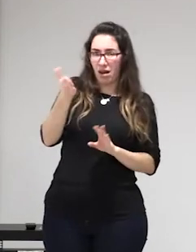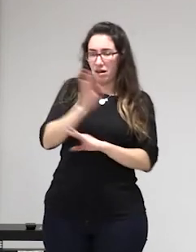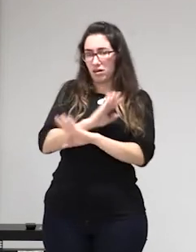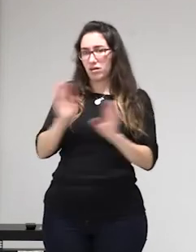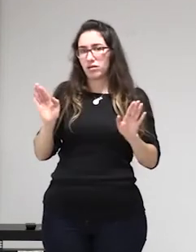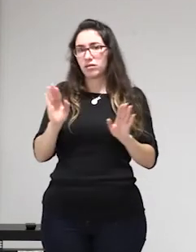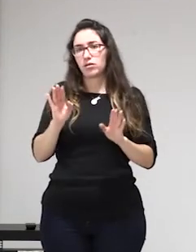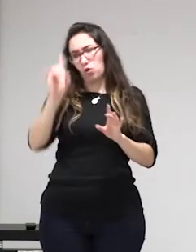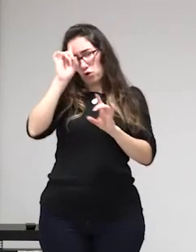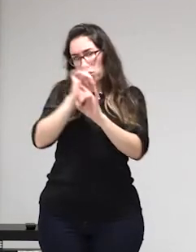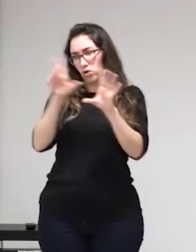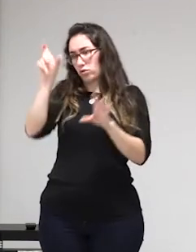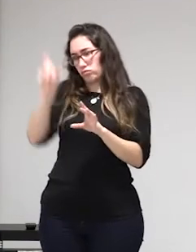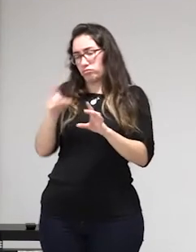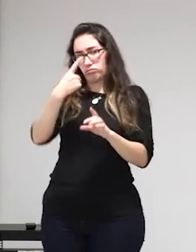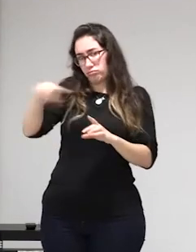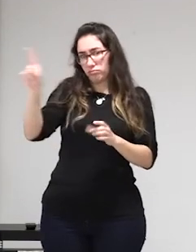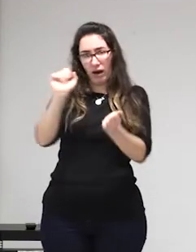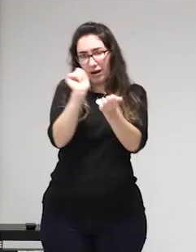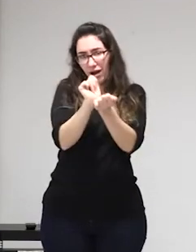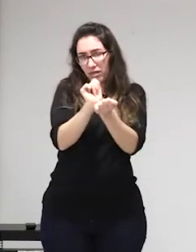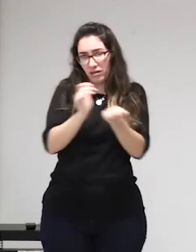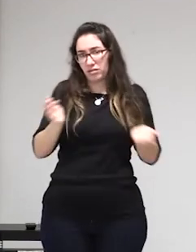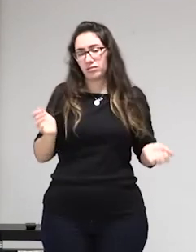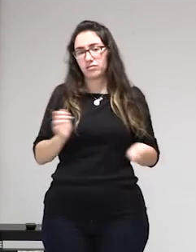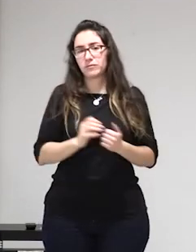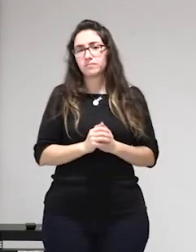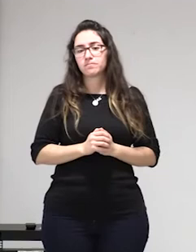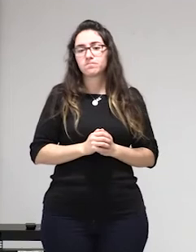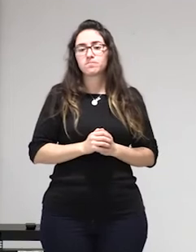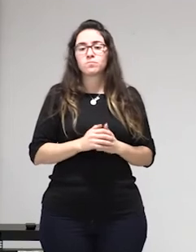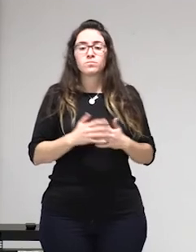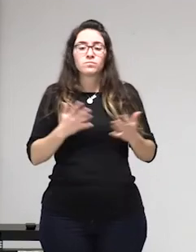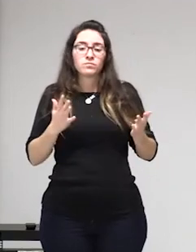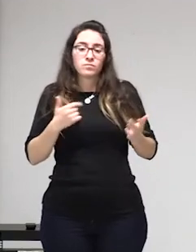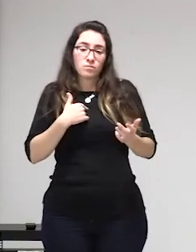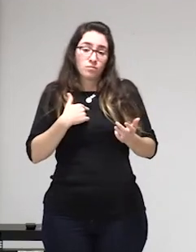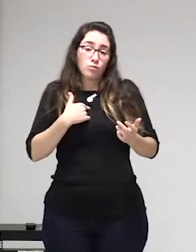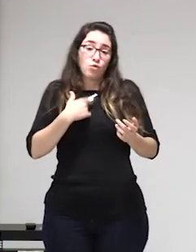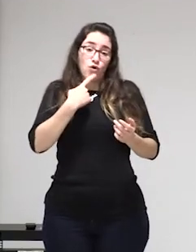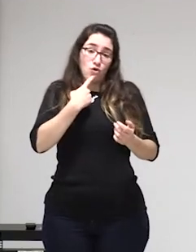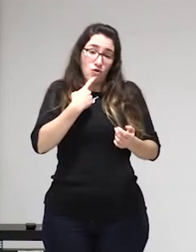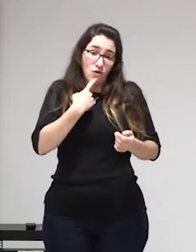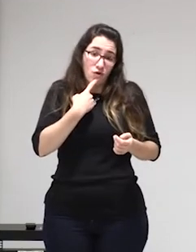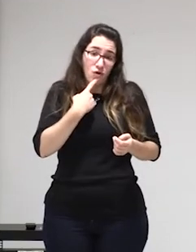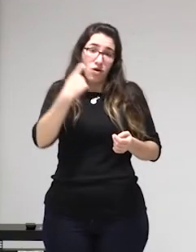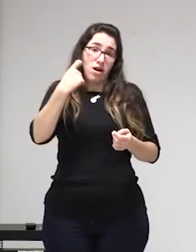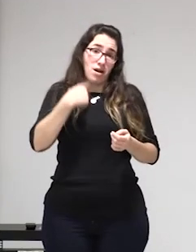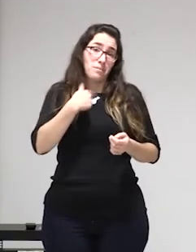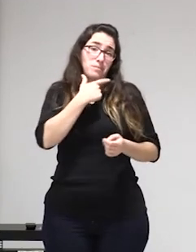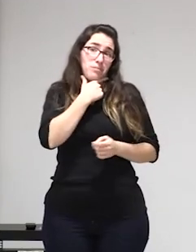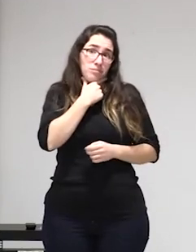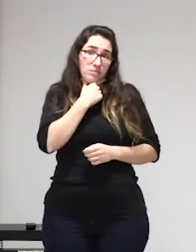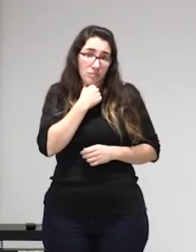cosas que diga yo son cosas que han denunciado las mismas trabajadoras sociales que tambien denunciaron osea denunciaron moving por parte